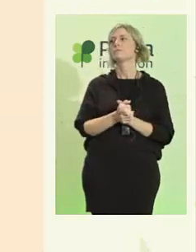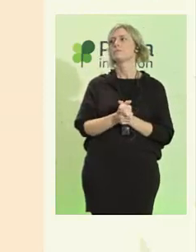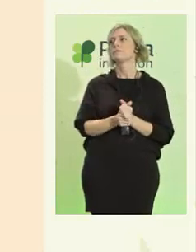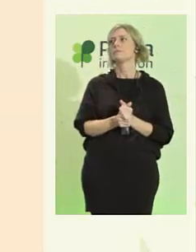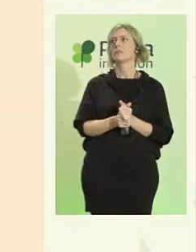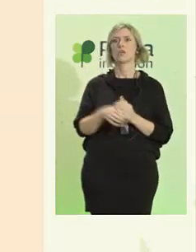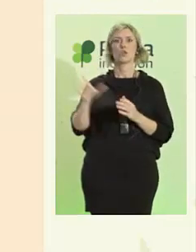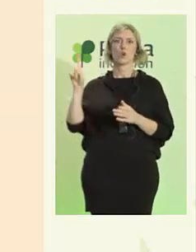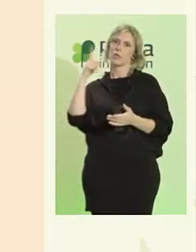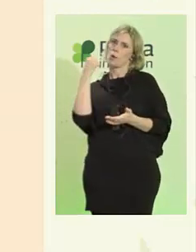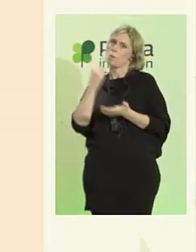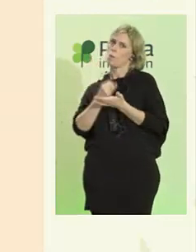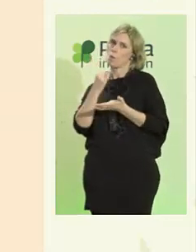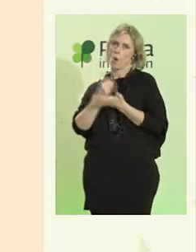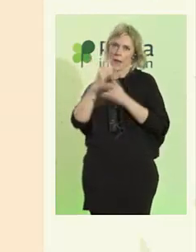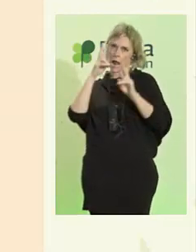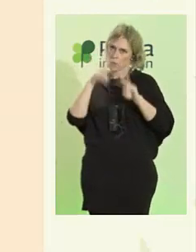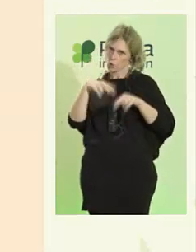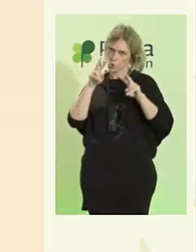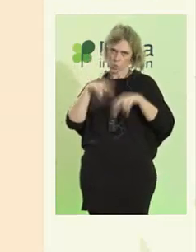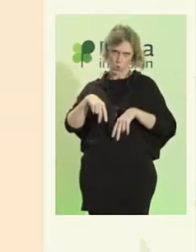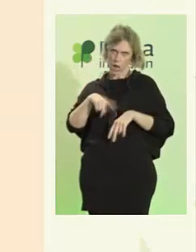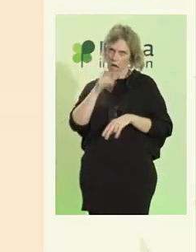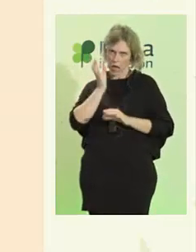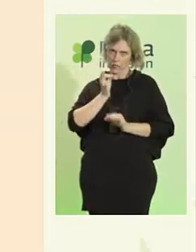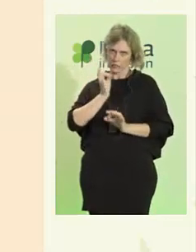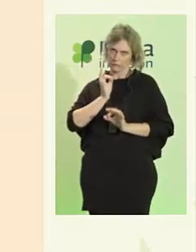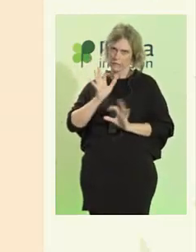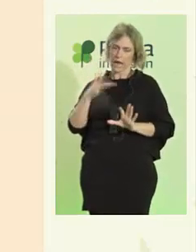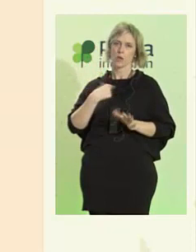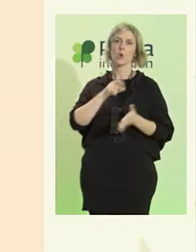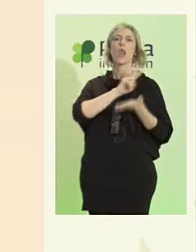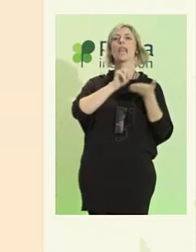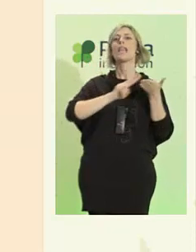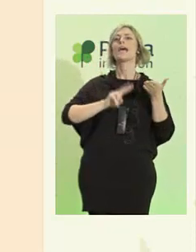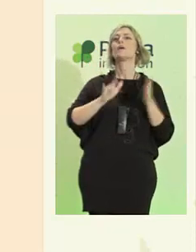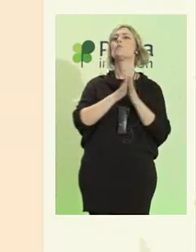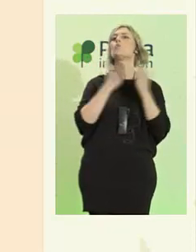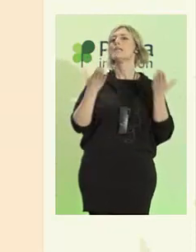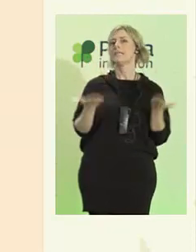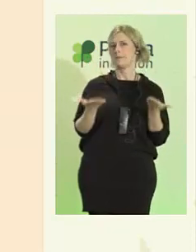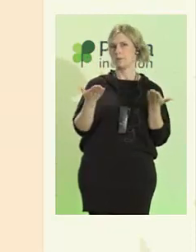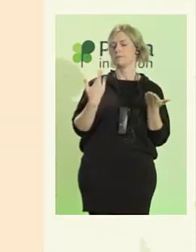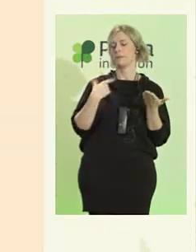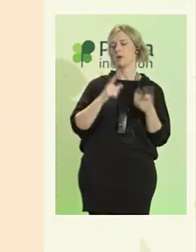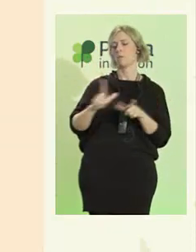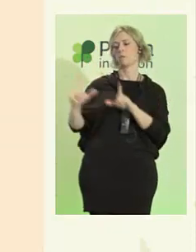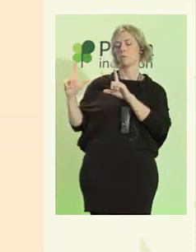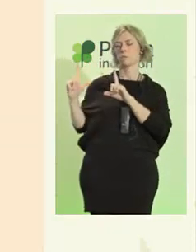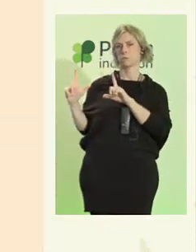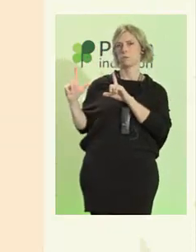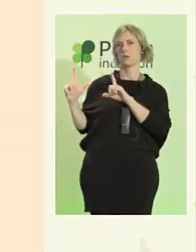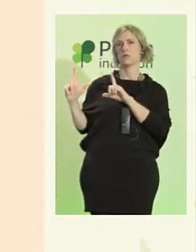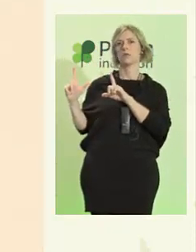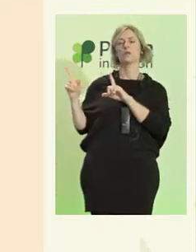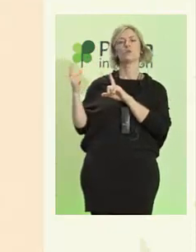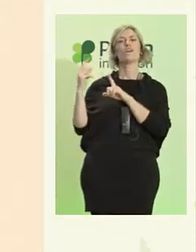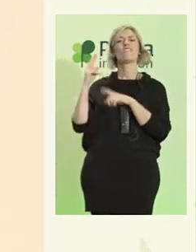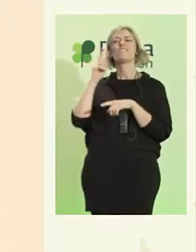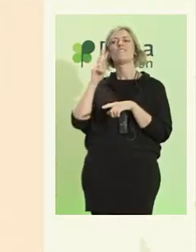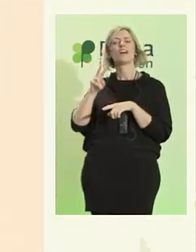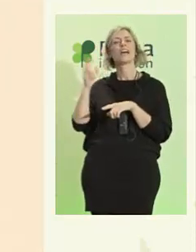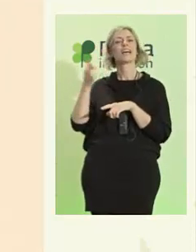garantizo. Sencillamente lo leí en un libro. Pero lo que ven en pantalla es la idea de que si metemos a una